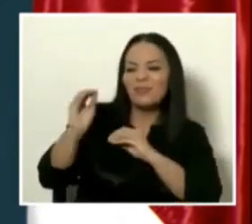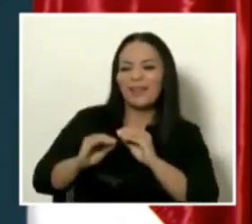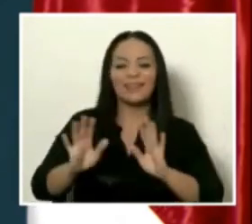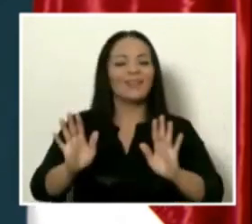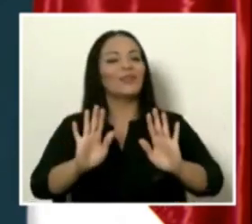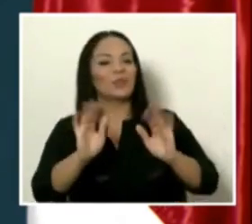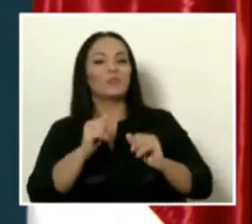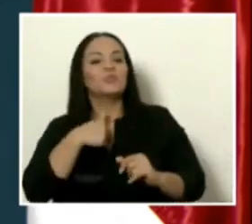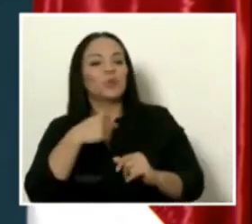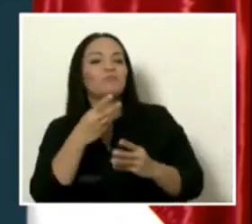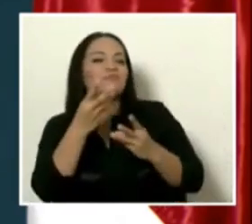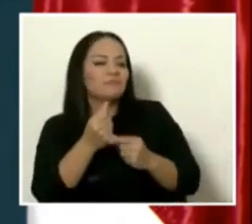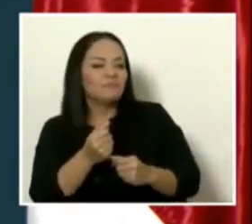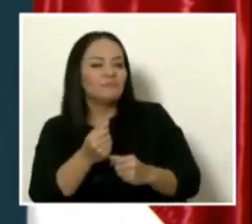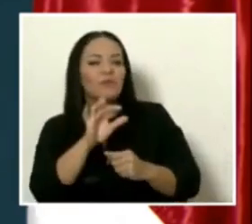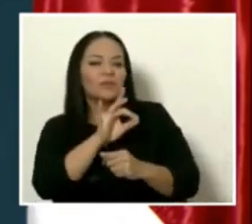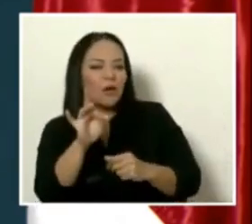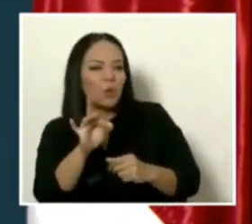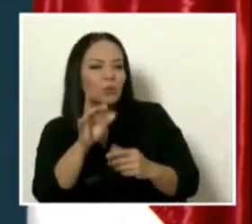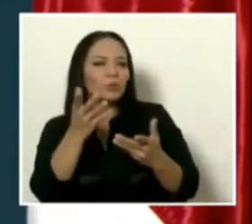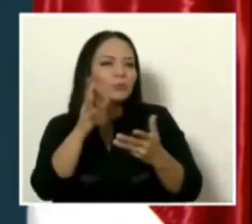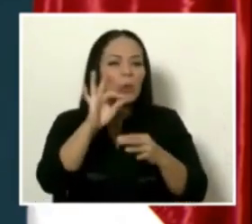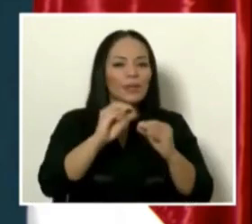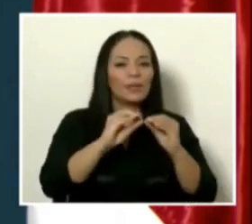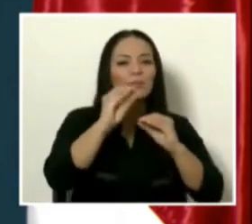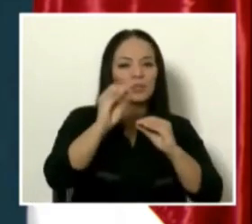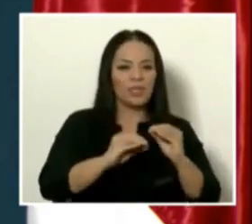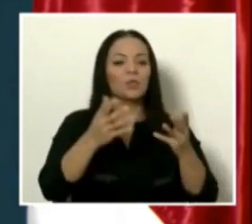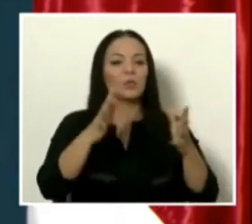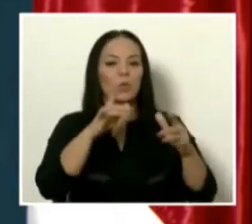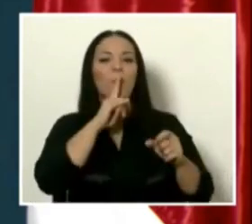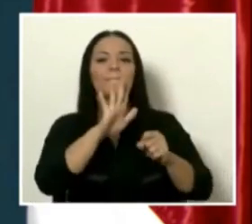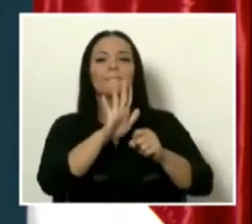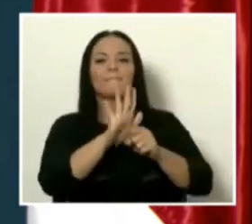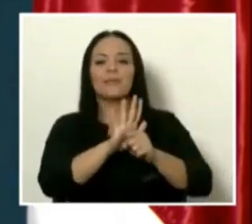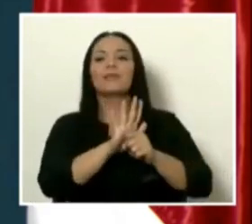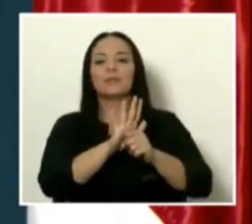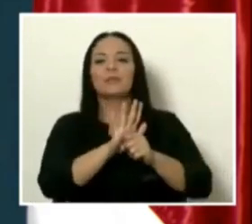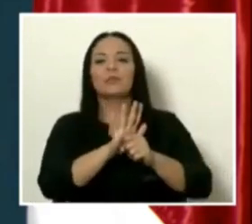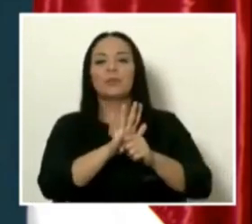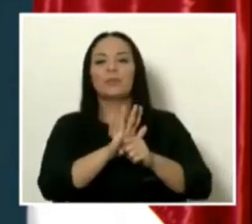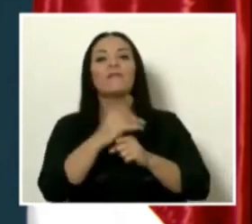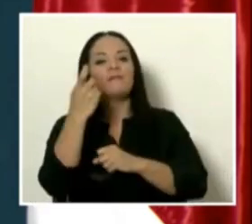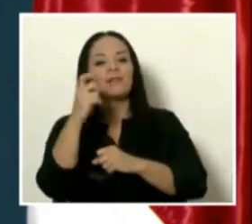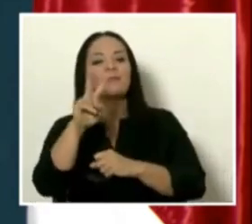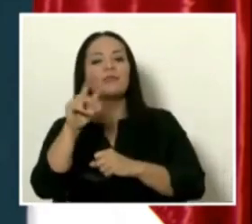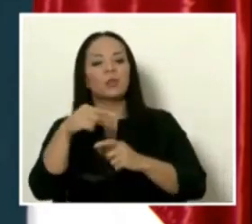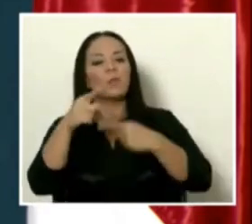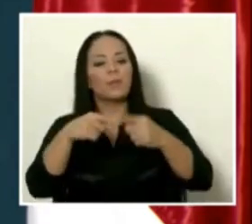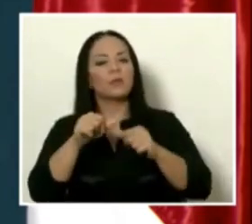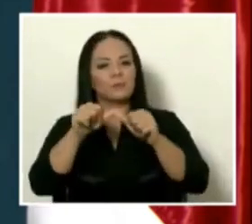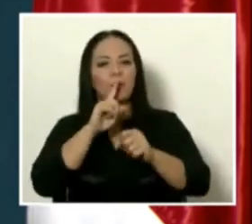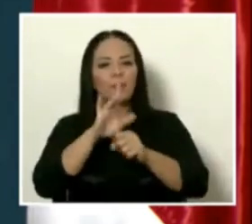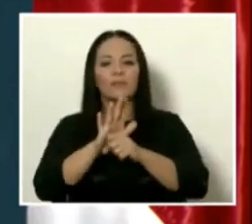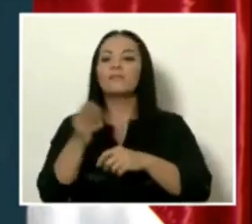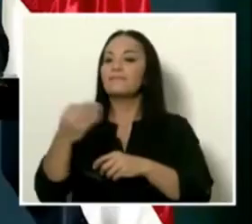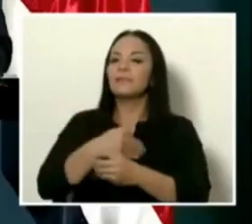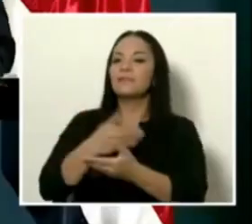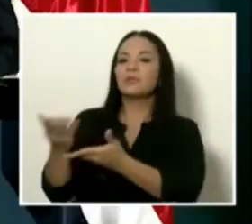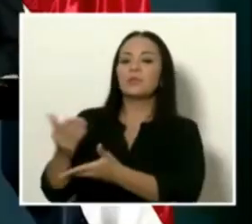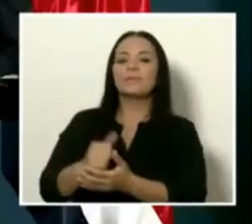calculo yo, o 90% de cumplimiento y el compromiso con esos 21 sigue. Ministro, por favor, refiérase.